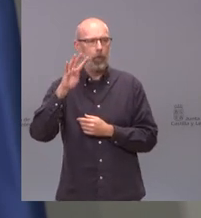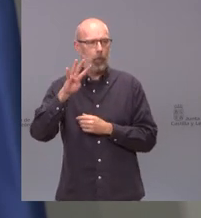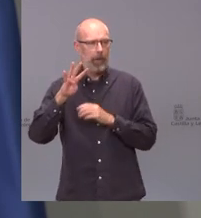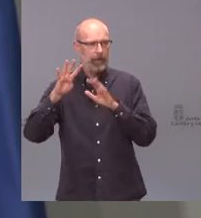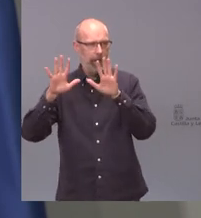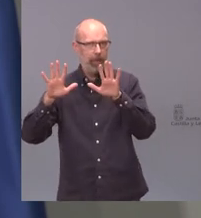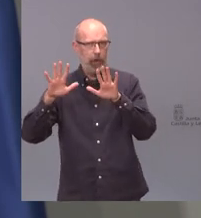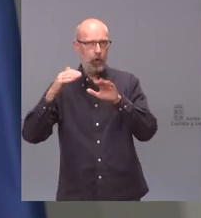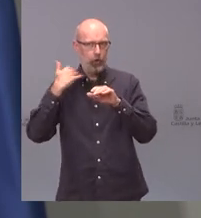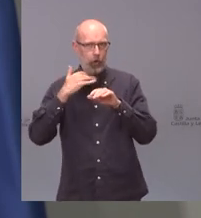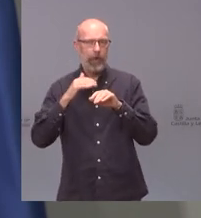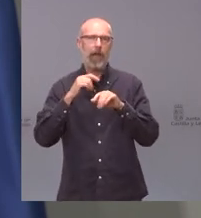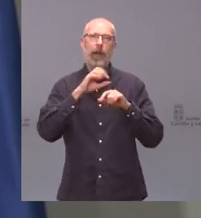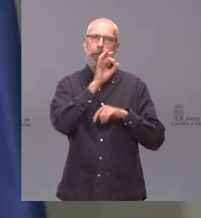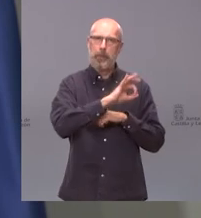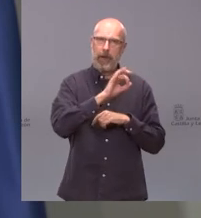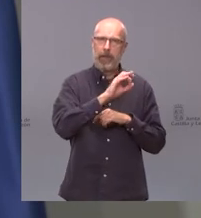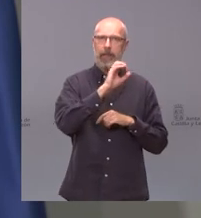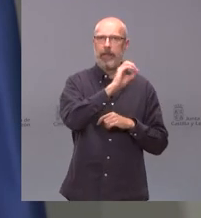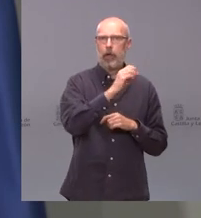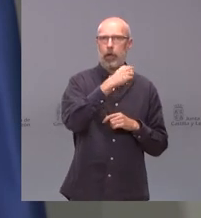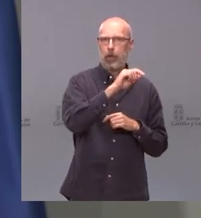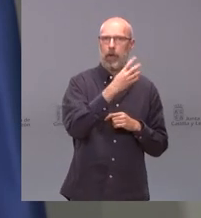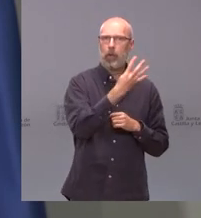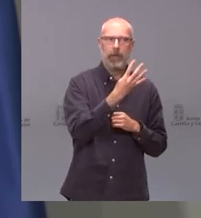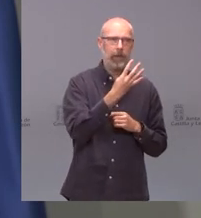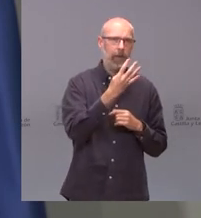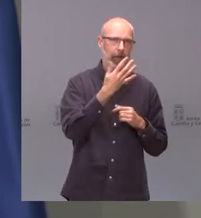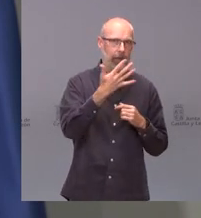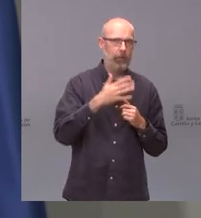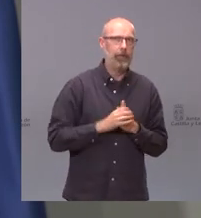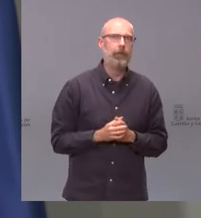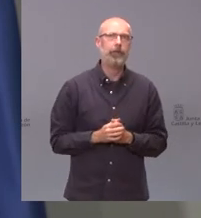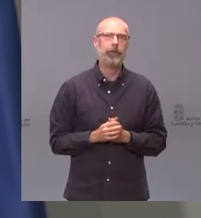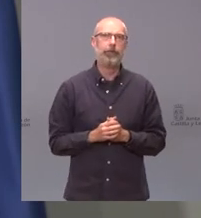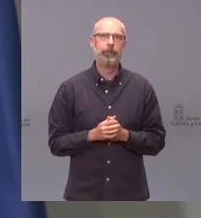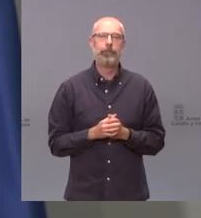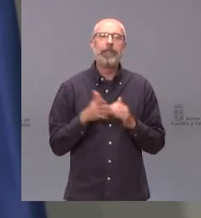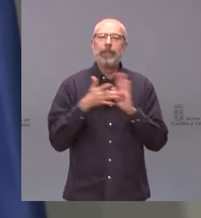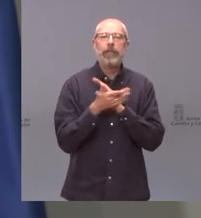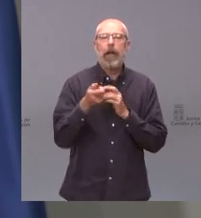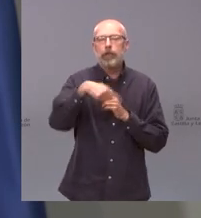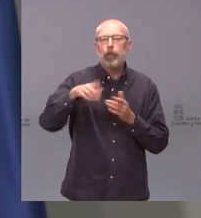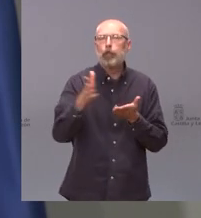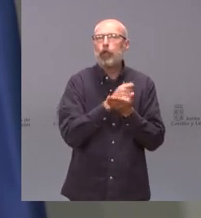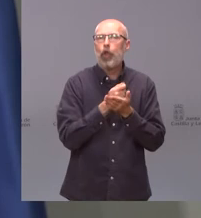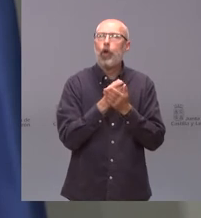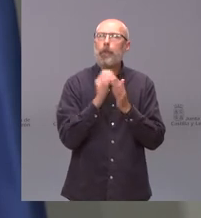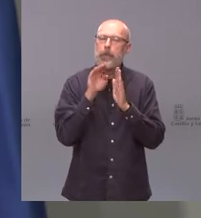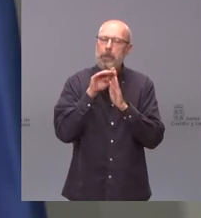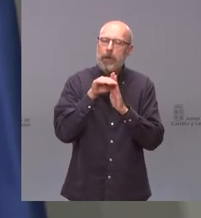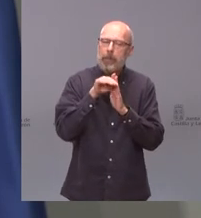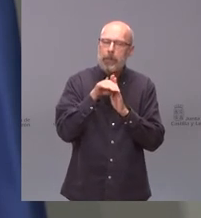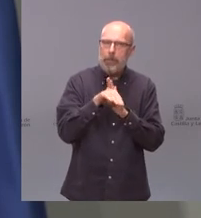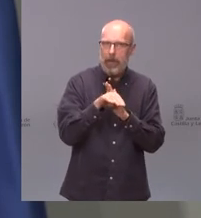Valencia en 0,37 todo lo que es por debajo de 0,5 es decrecimiento y está en decrecimiento pasa que el ritmo de decrecimiento